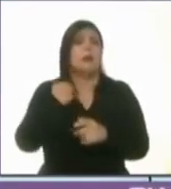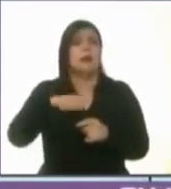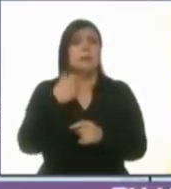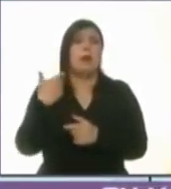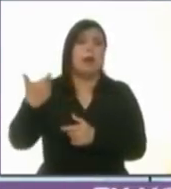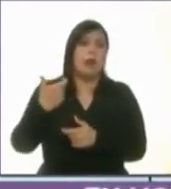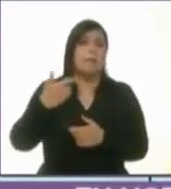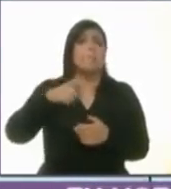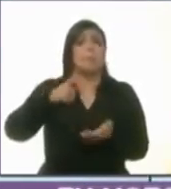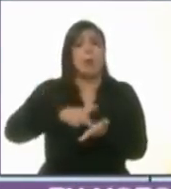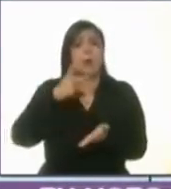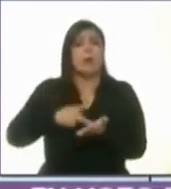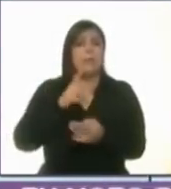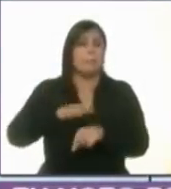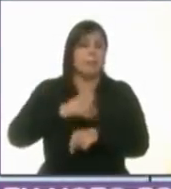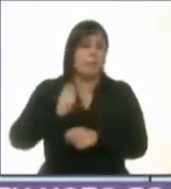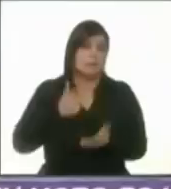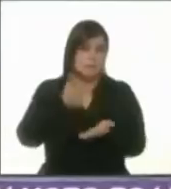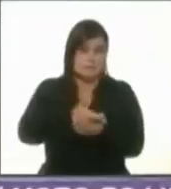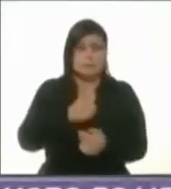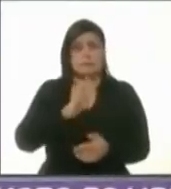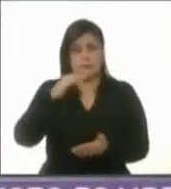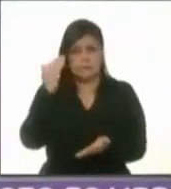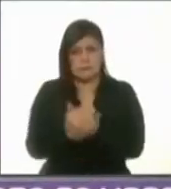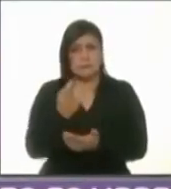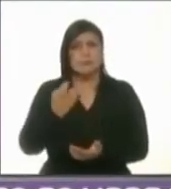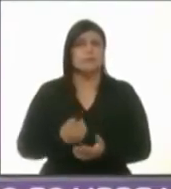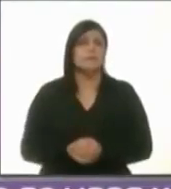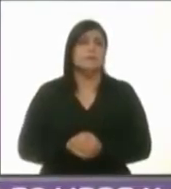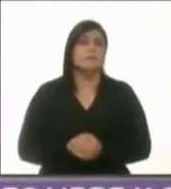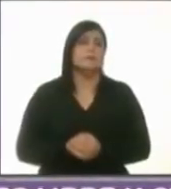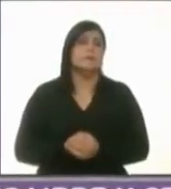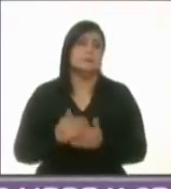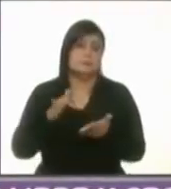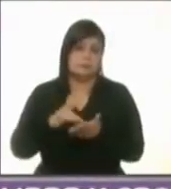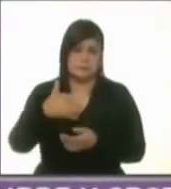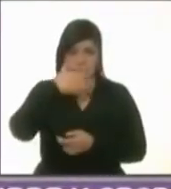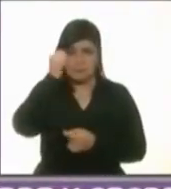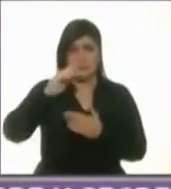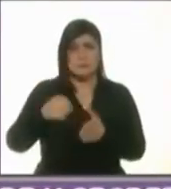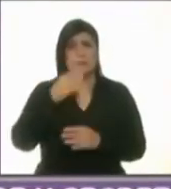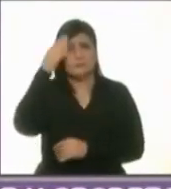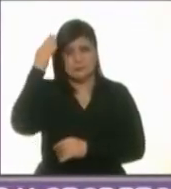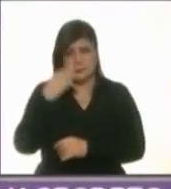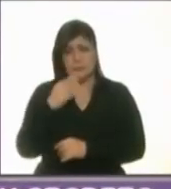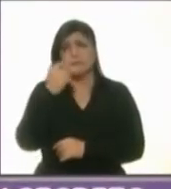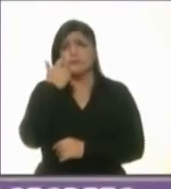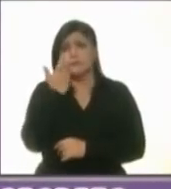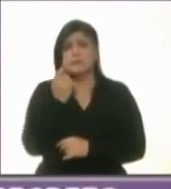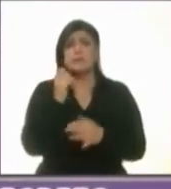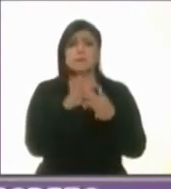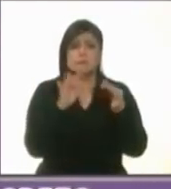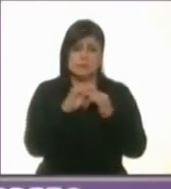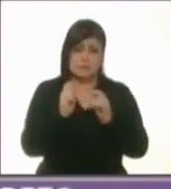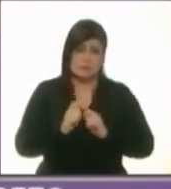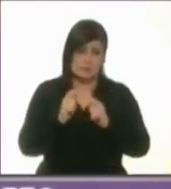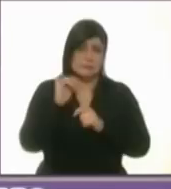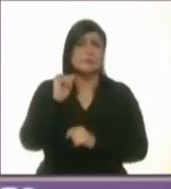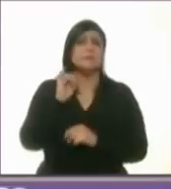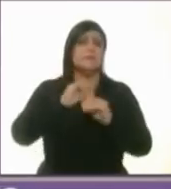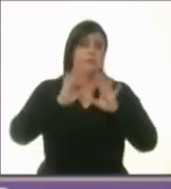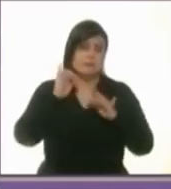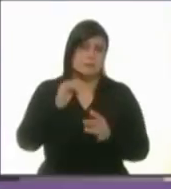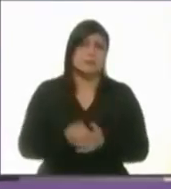por la renovación. Gracias, candidato. Candidata Alejandra Barrales, ¿gusta hacer uso de la palabra? Sí, claro que sí.